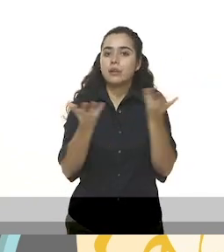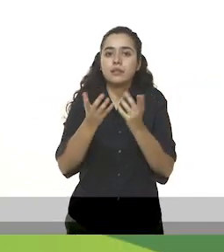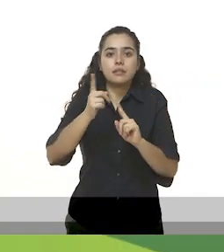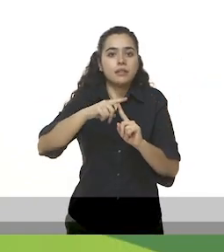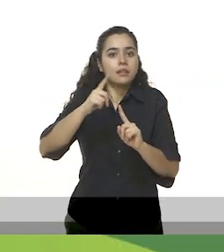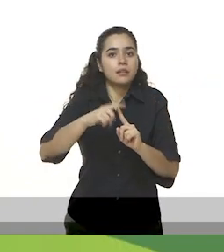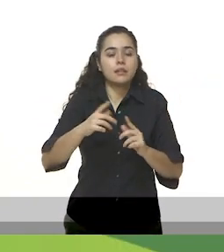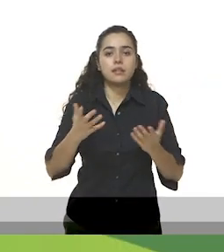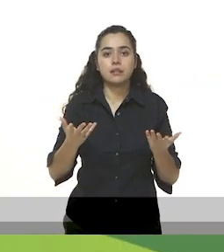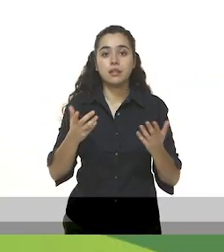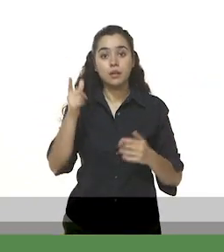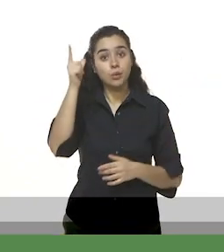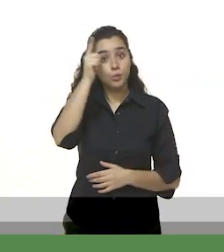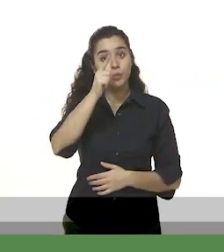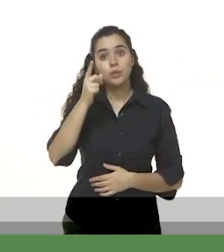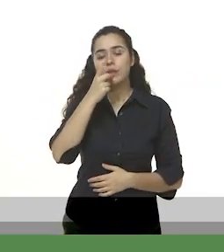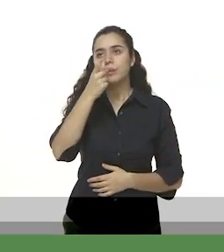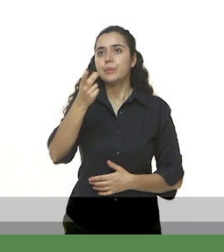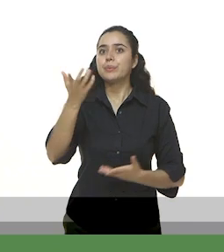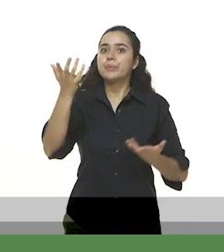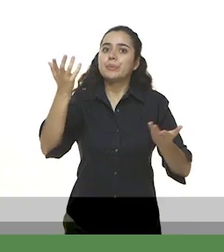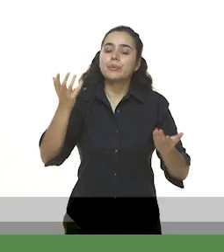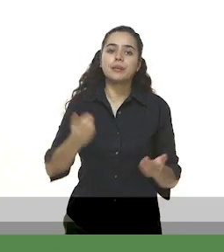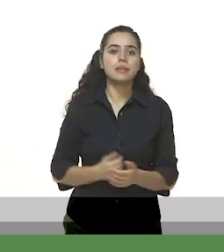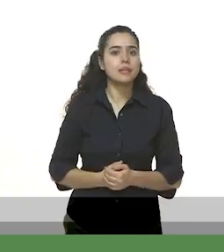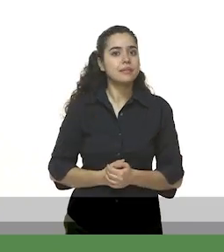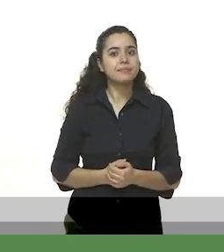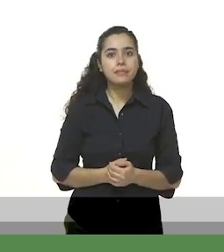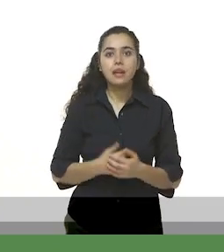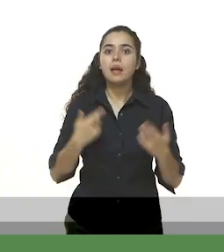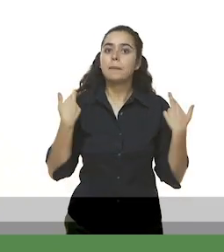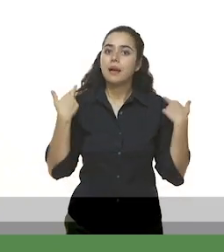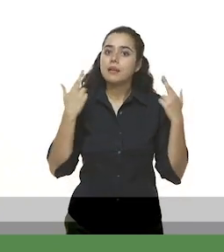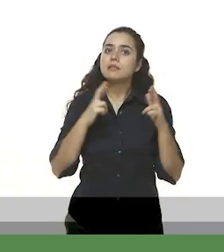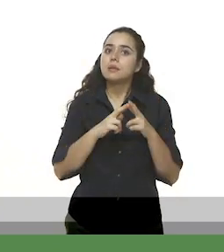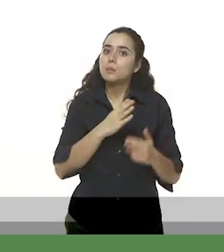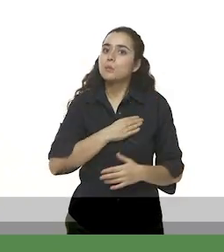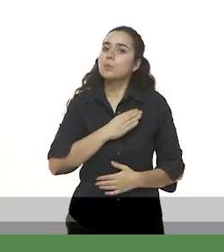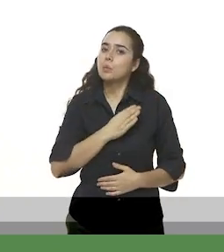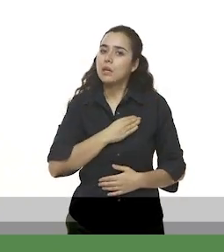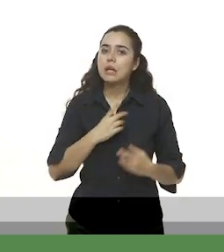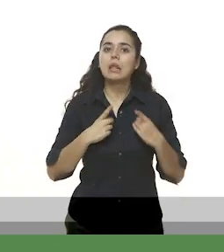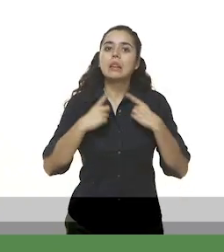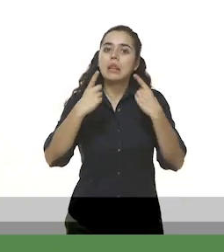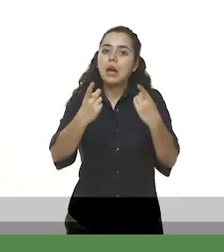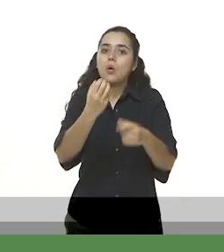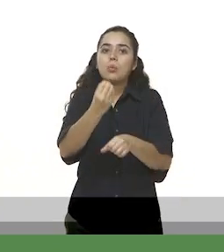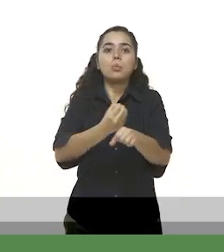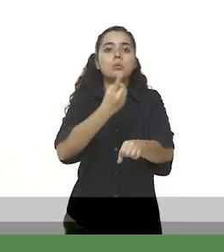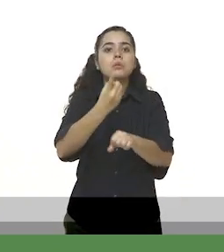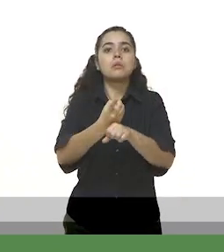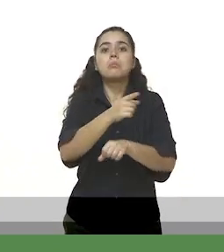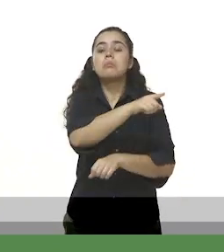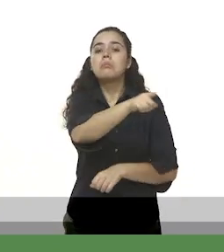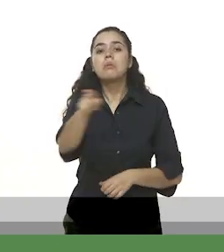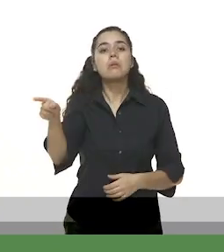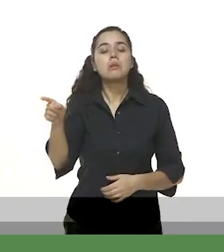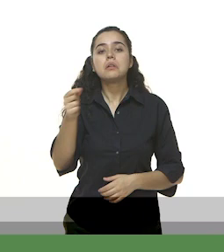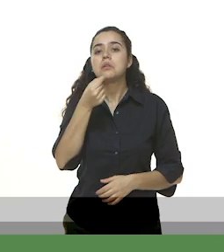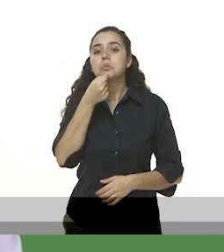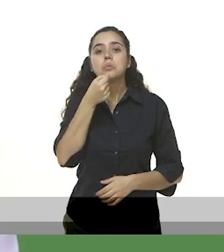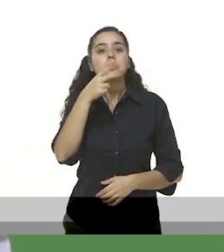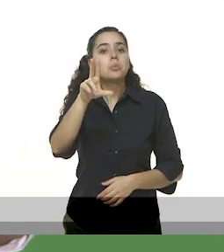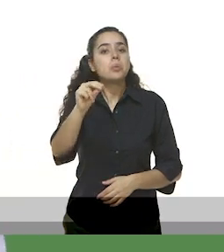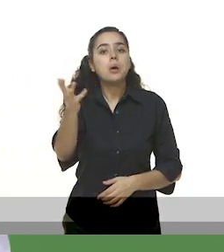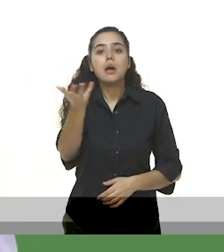tarea. Luna reaccionó, Uy, y eso que les dan oportunidad de entregarla al siguiente día. Y así no la